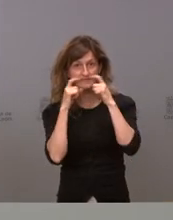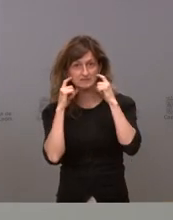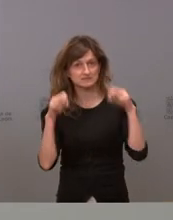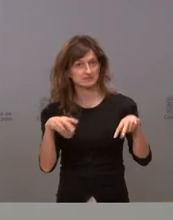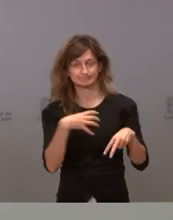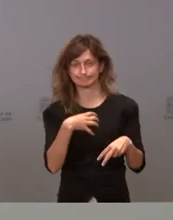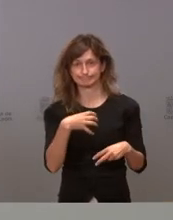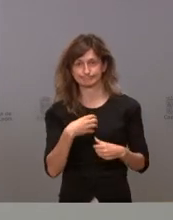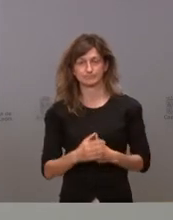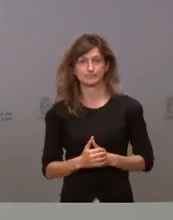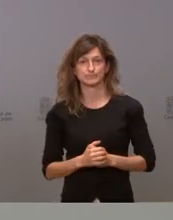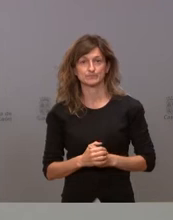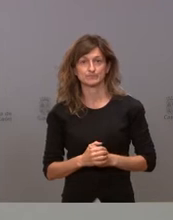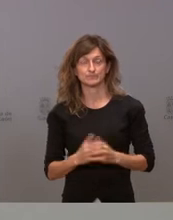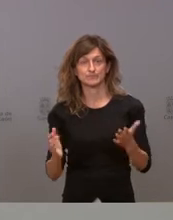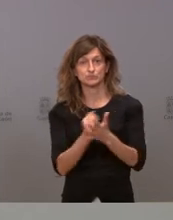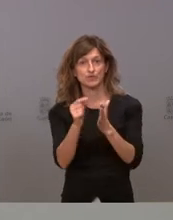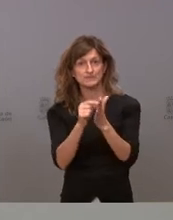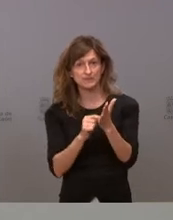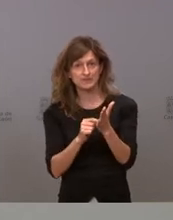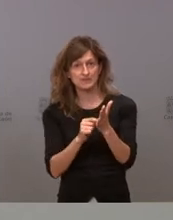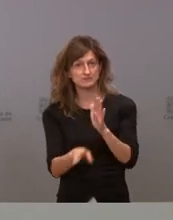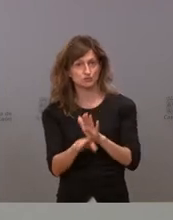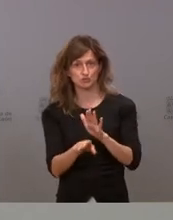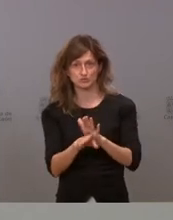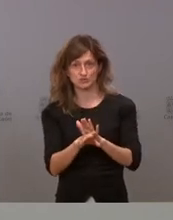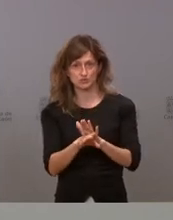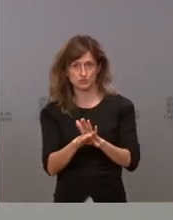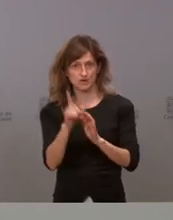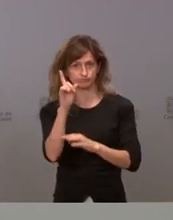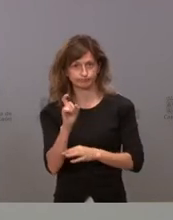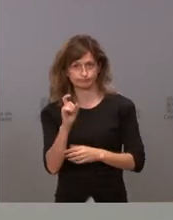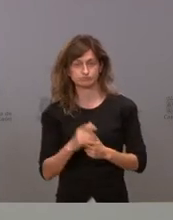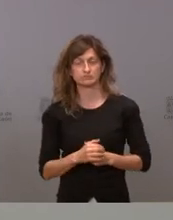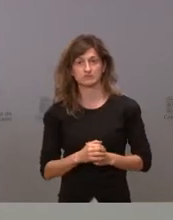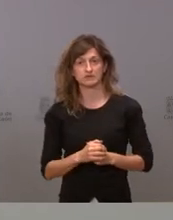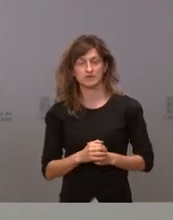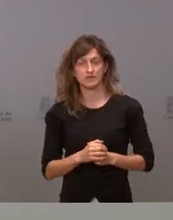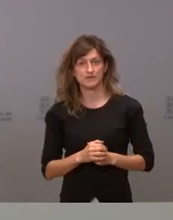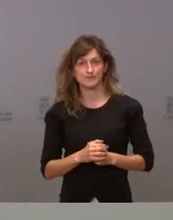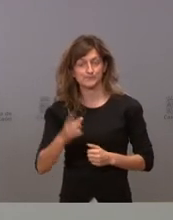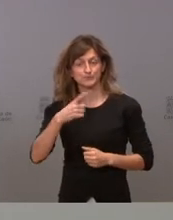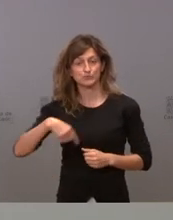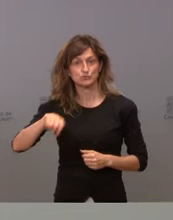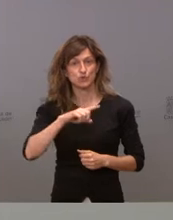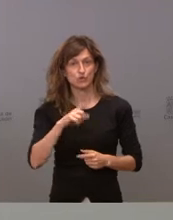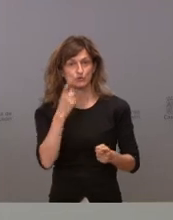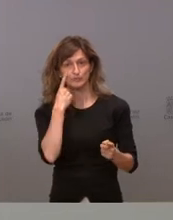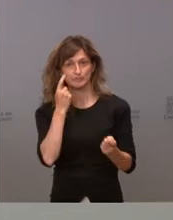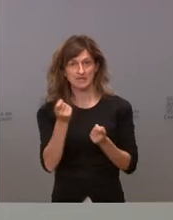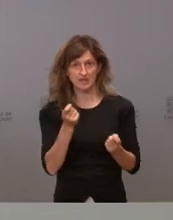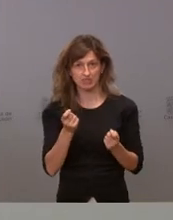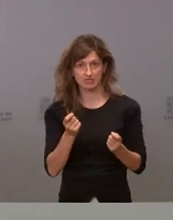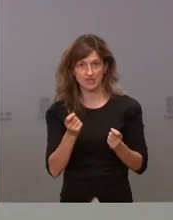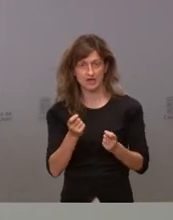todas estas medidas siguen vigentes y vamos a extremar la vigilancia y vamos